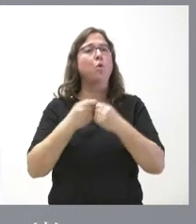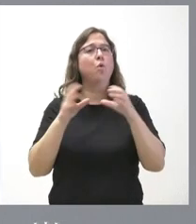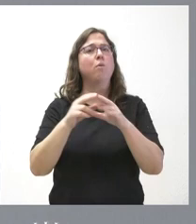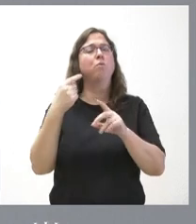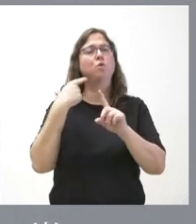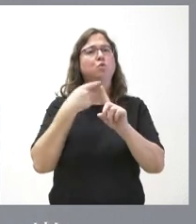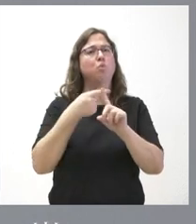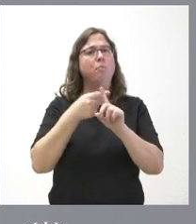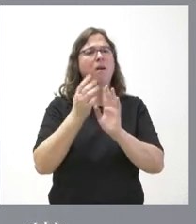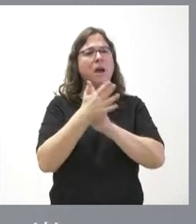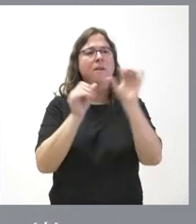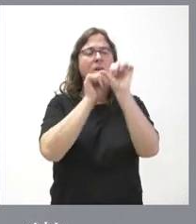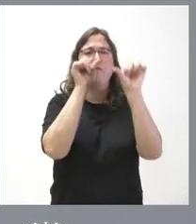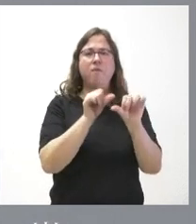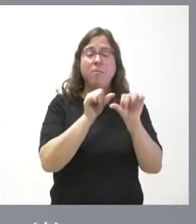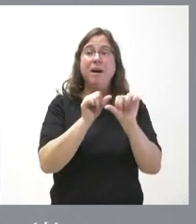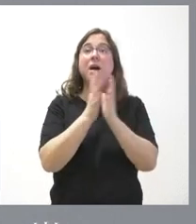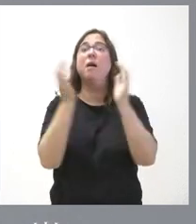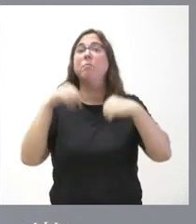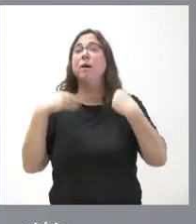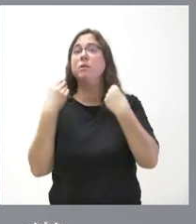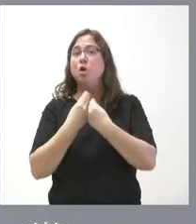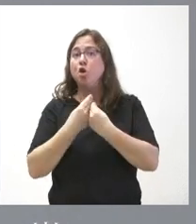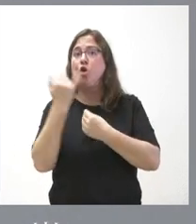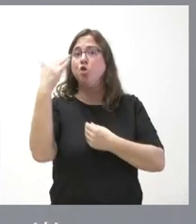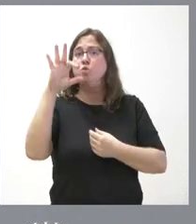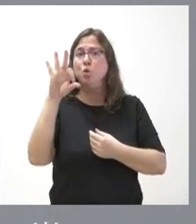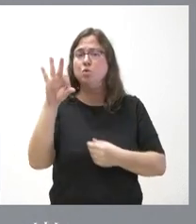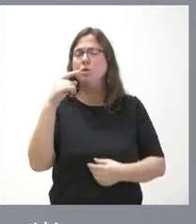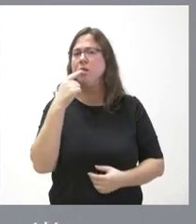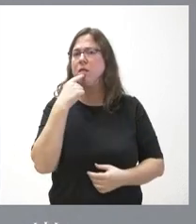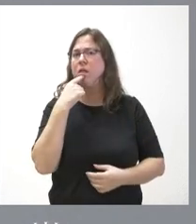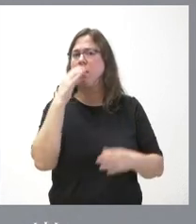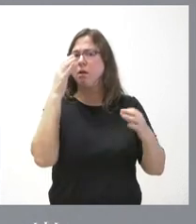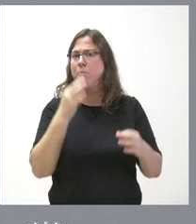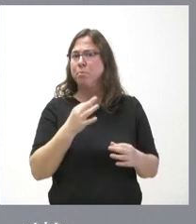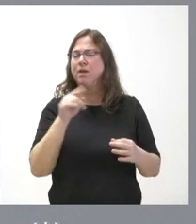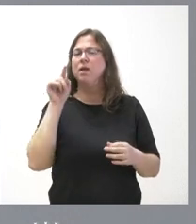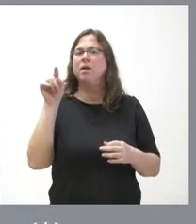financiación y aquí en el pacto con Jutz ya directamente se habla de que los impuestos